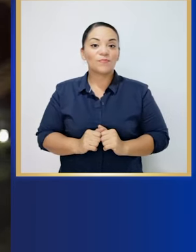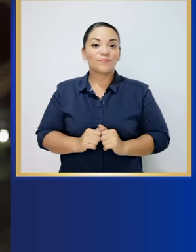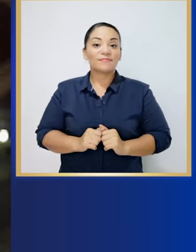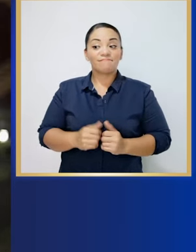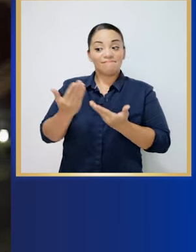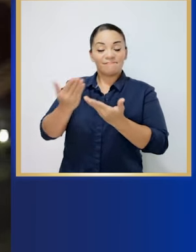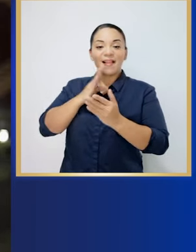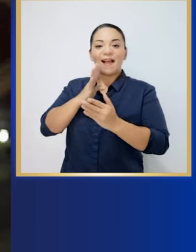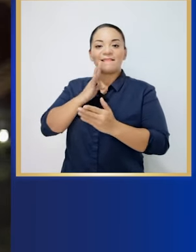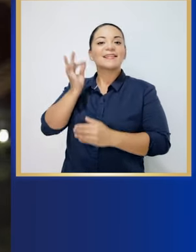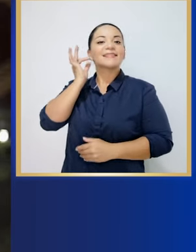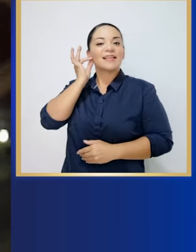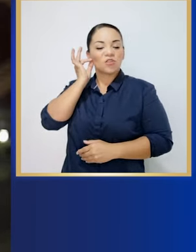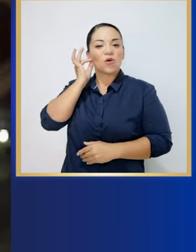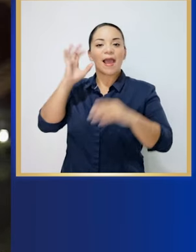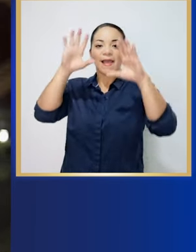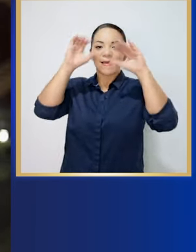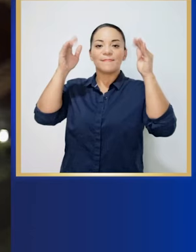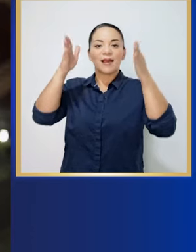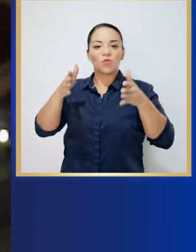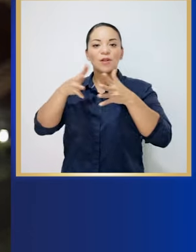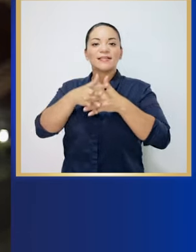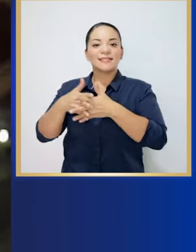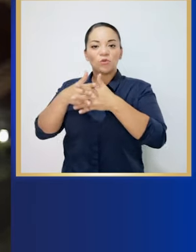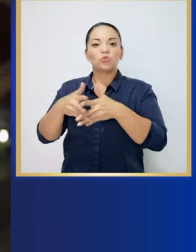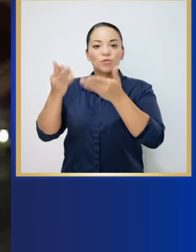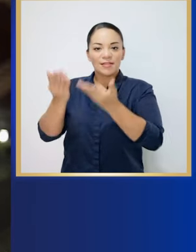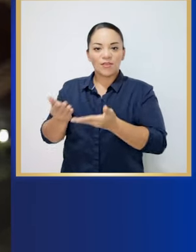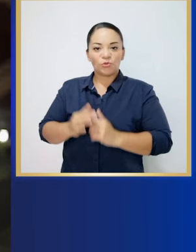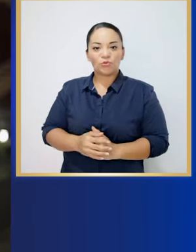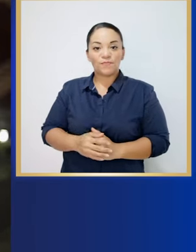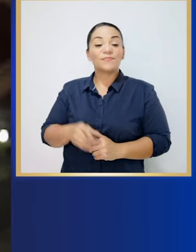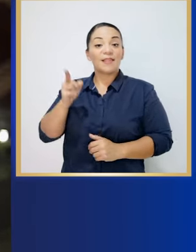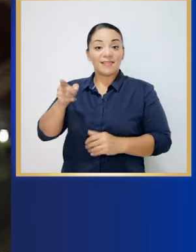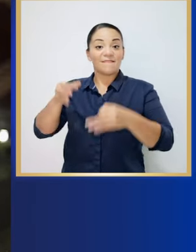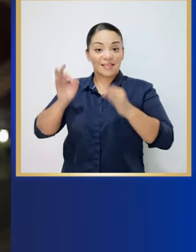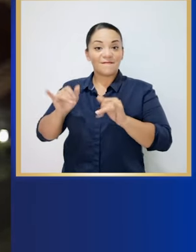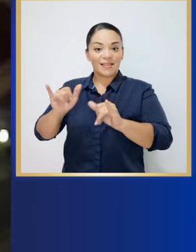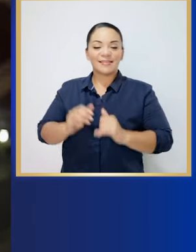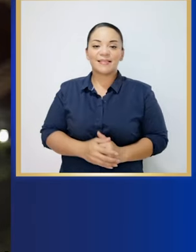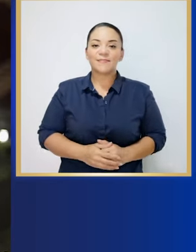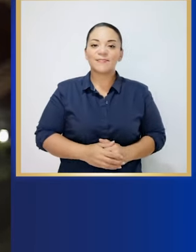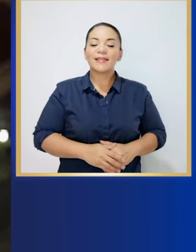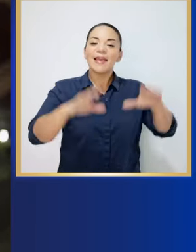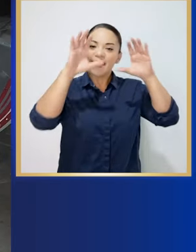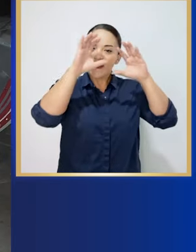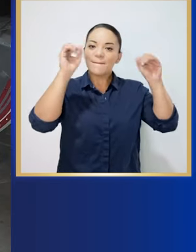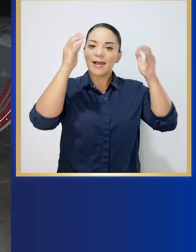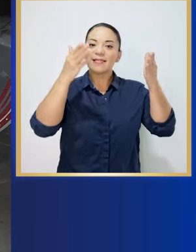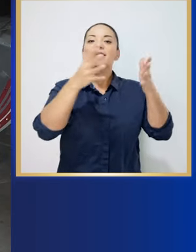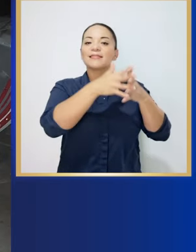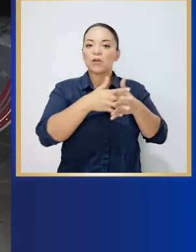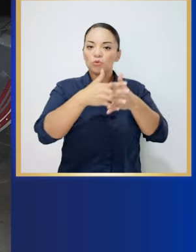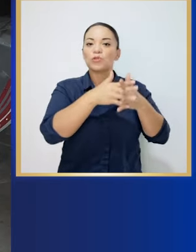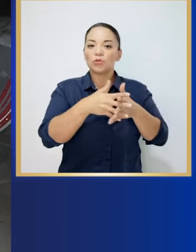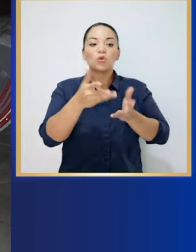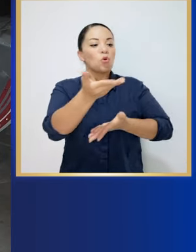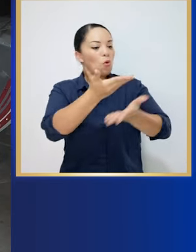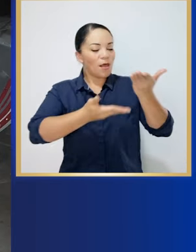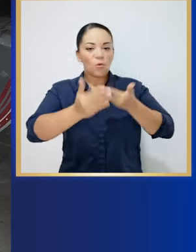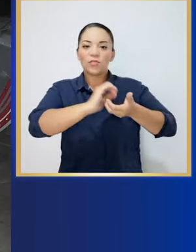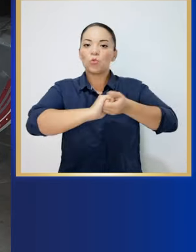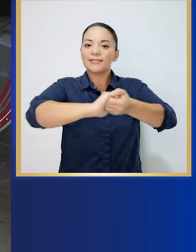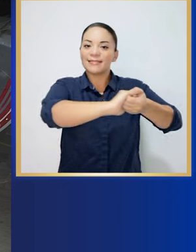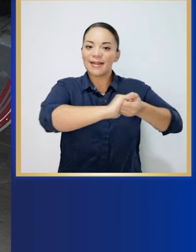botón, tenemos las palabras de la señora embajadora de los Estados Unidos que así lo ratifica. La embajada de los Estados